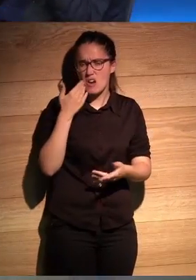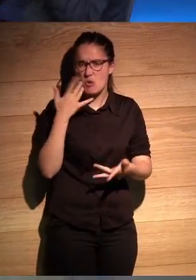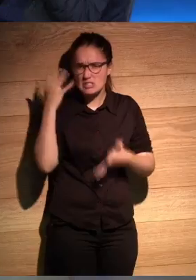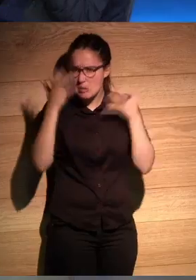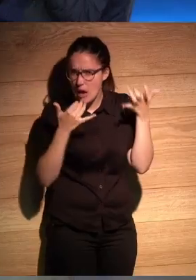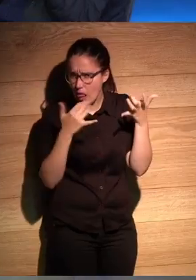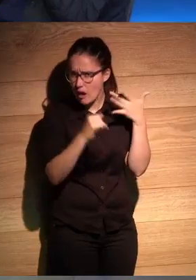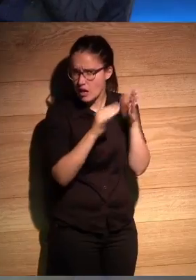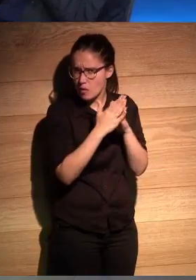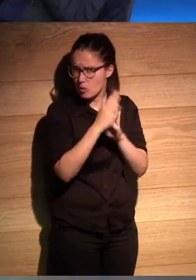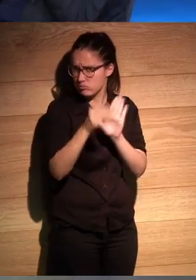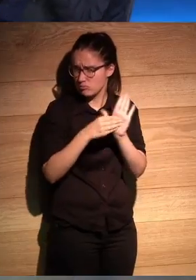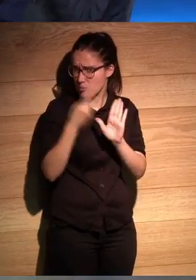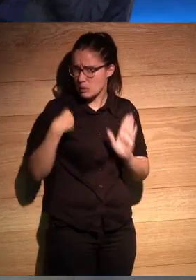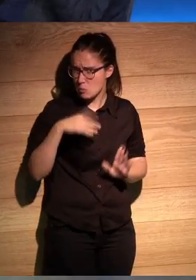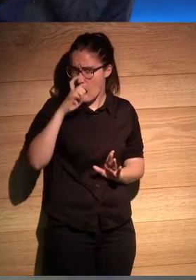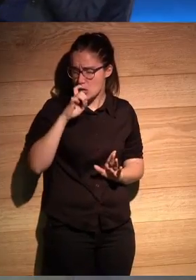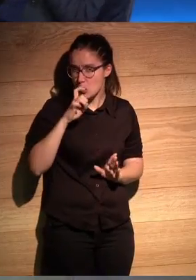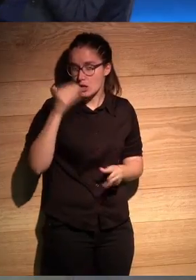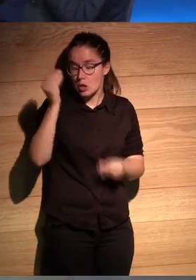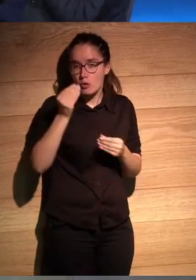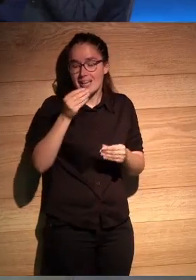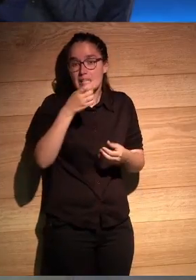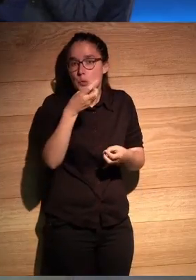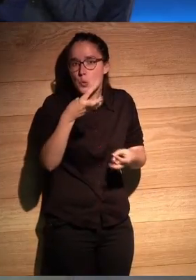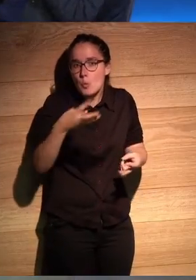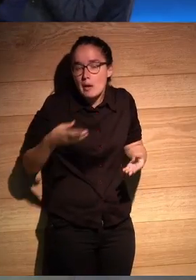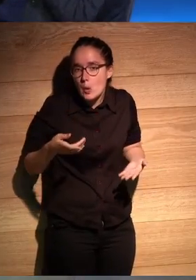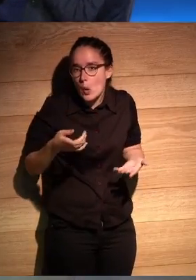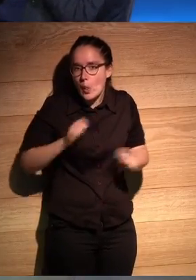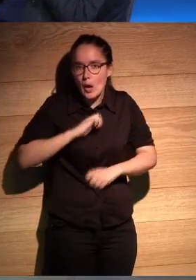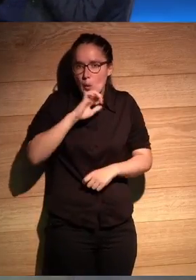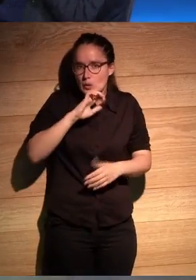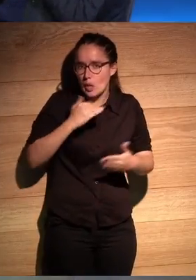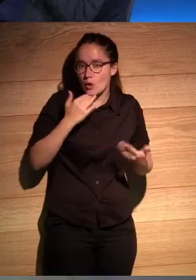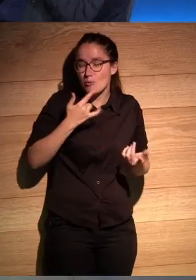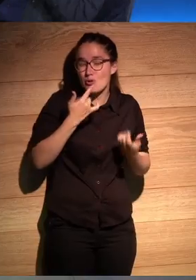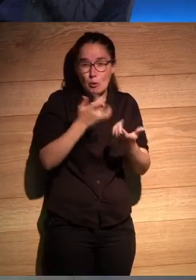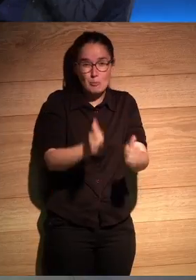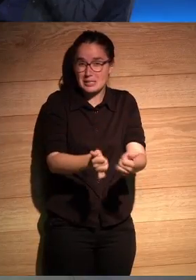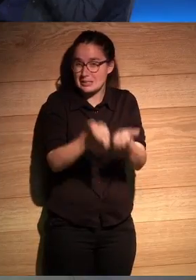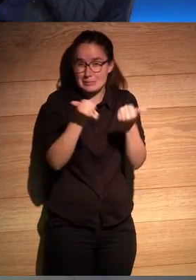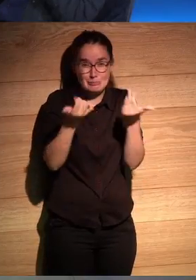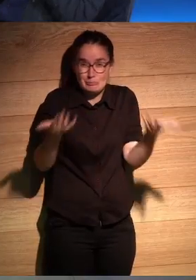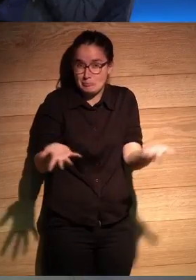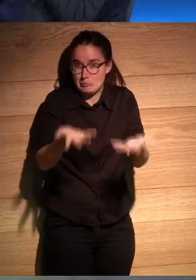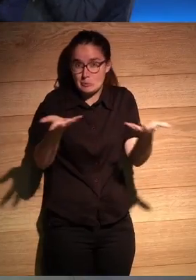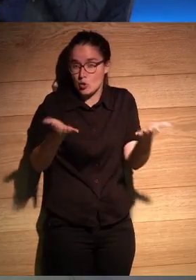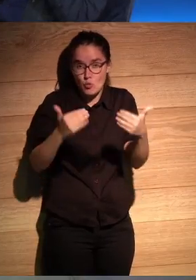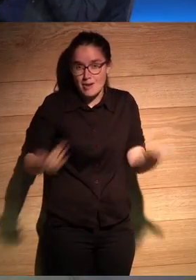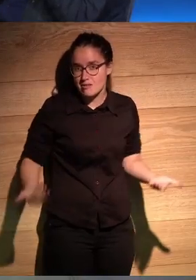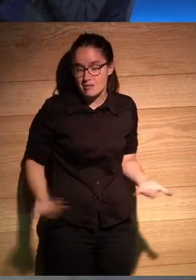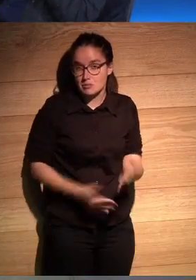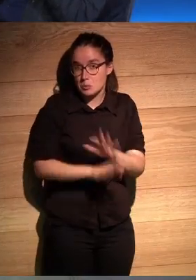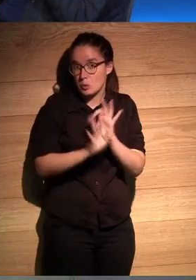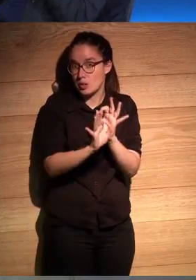algún momento aparece también mencionado se ve que le intrigaba ese número puntualmente pero me acuerdo que no dijo mucho más mucho